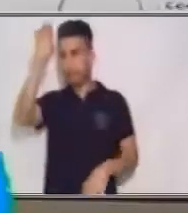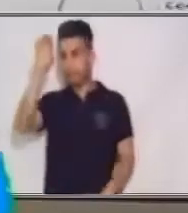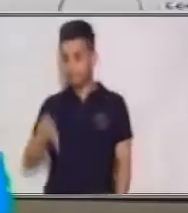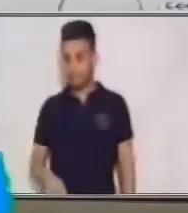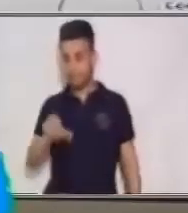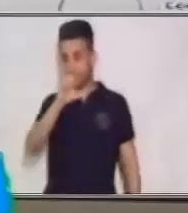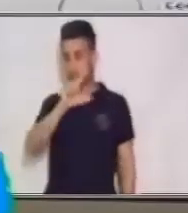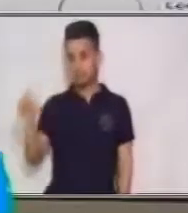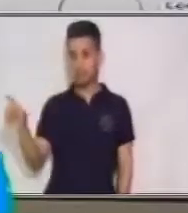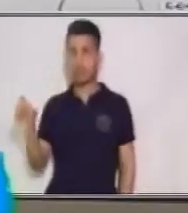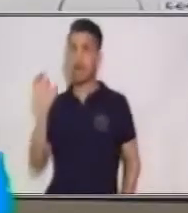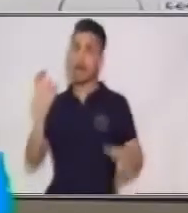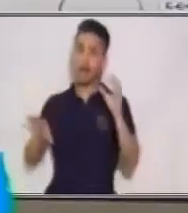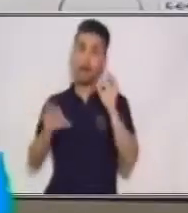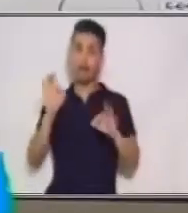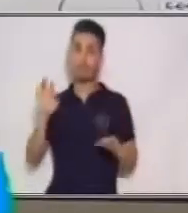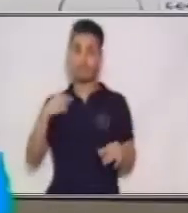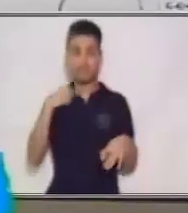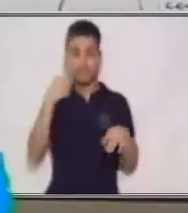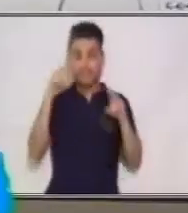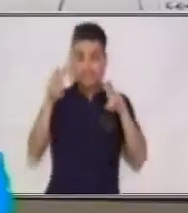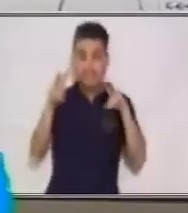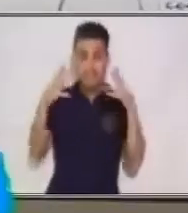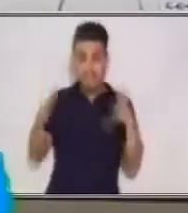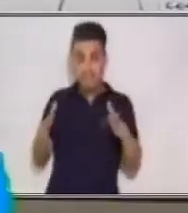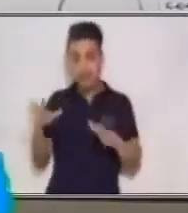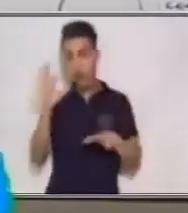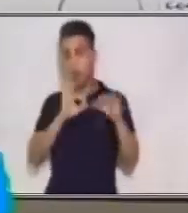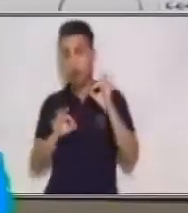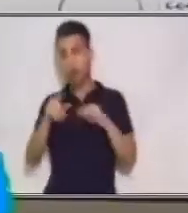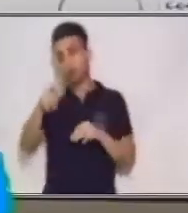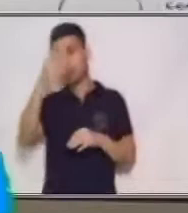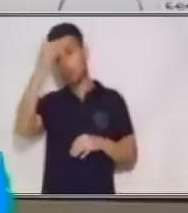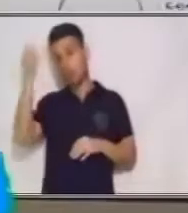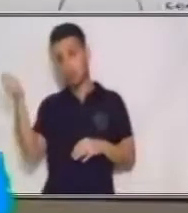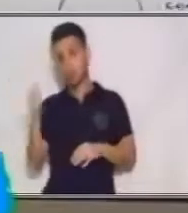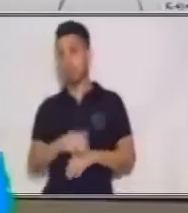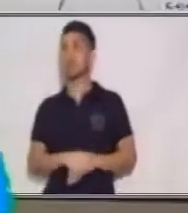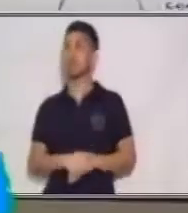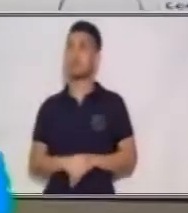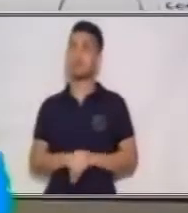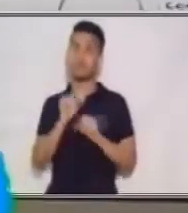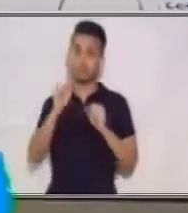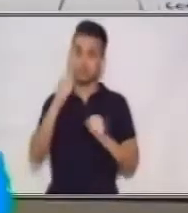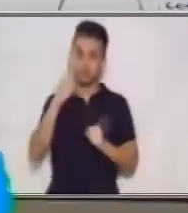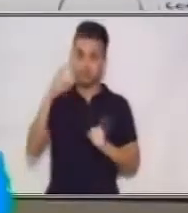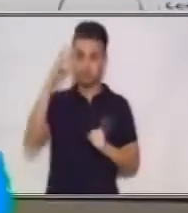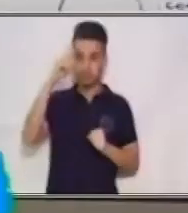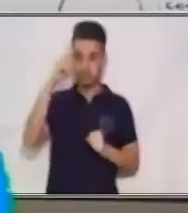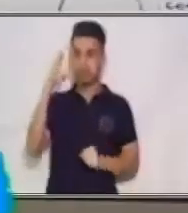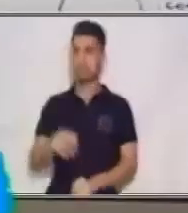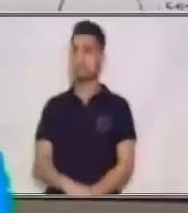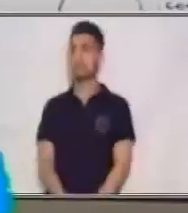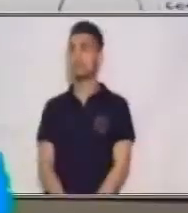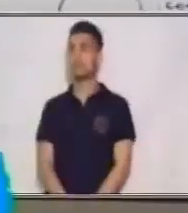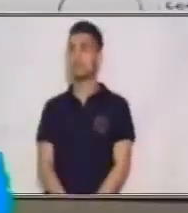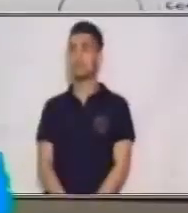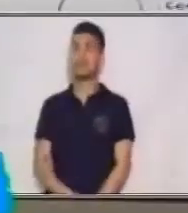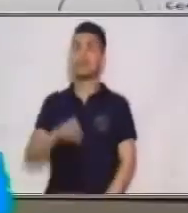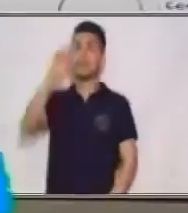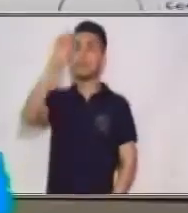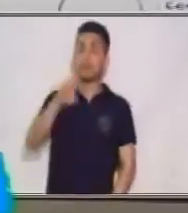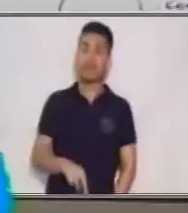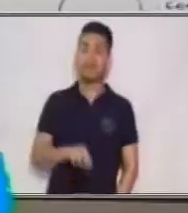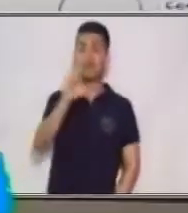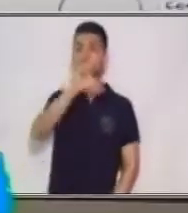algunas cosas tal vez ya las viste o se te olvidaron. Entonces, las vamos a recordar. El plano cartesiano